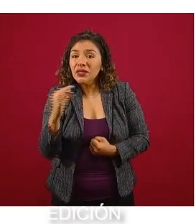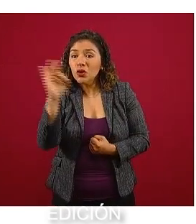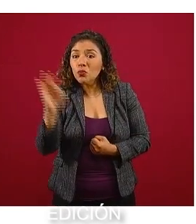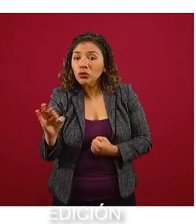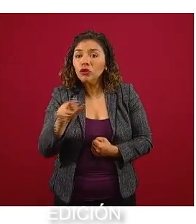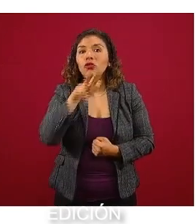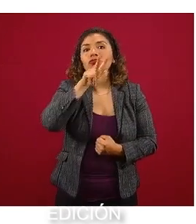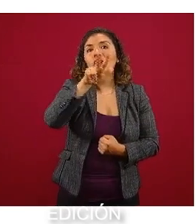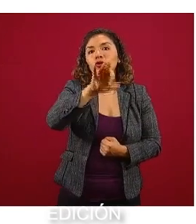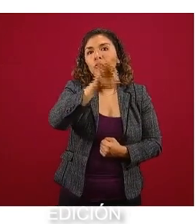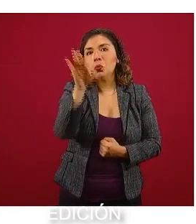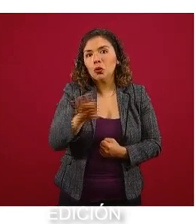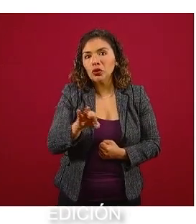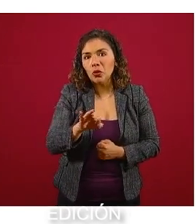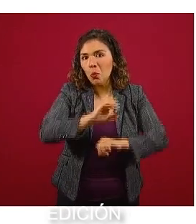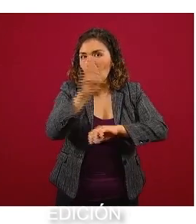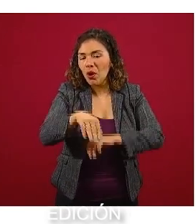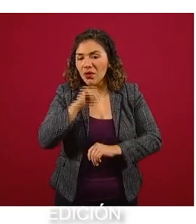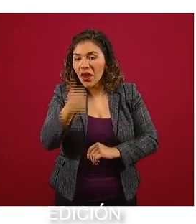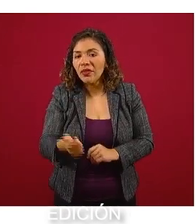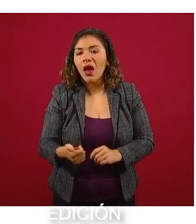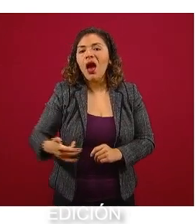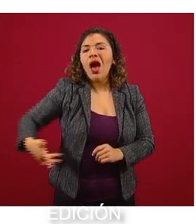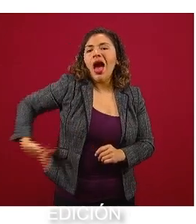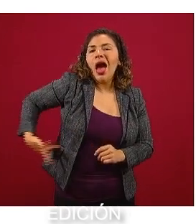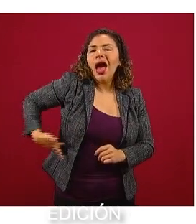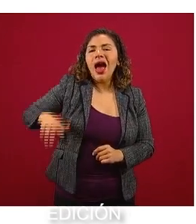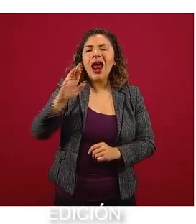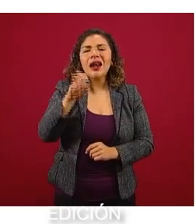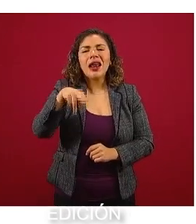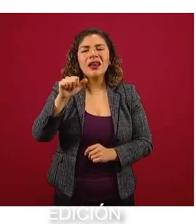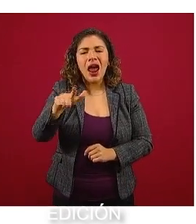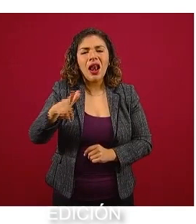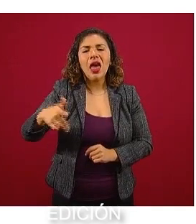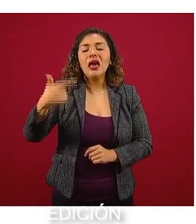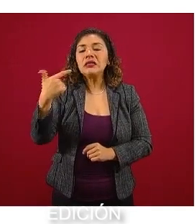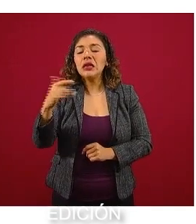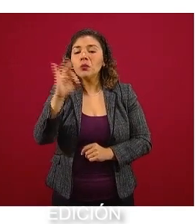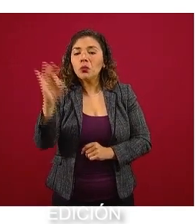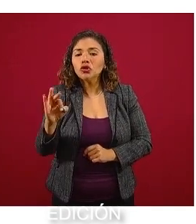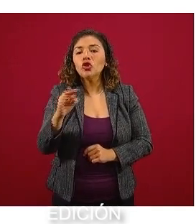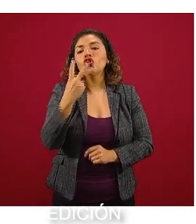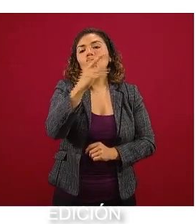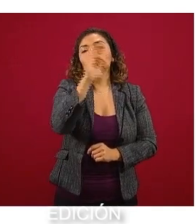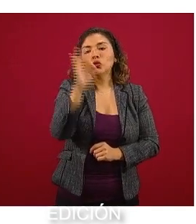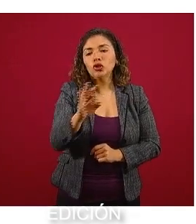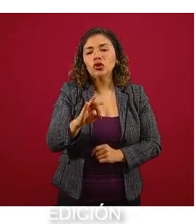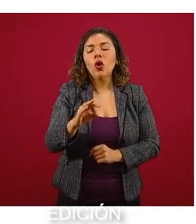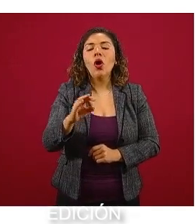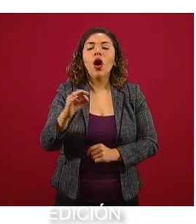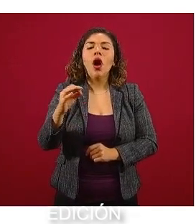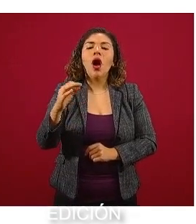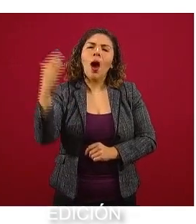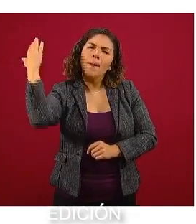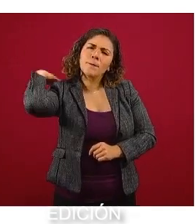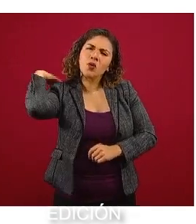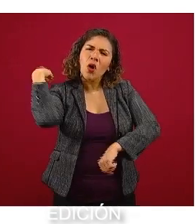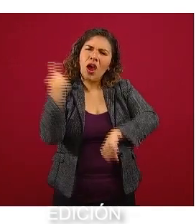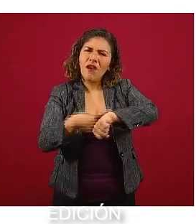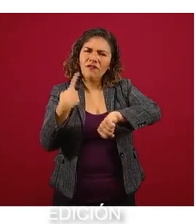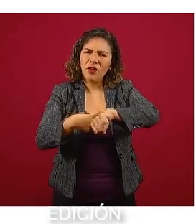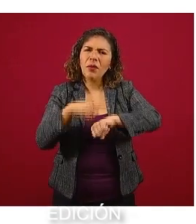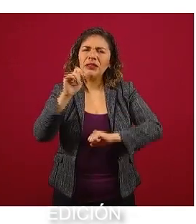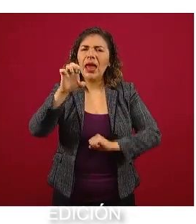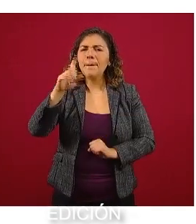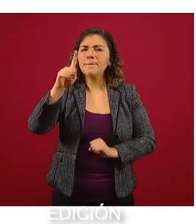contra 18 por ciento, enfermedad renal crónica 7 contra 2 por ciento, enfermedad pulmonar obstructiva crónica, que es lo que